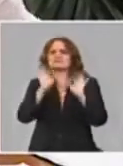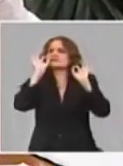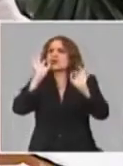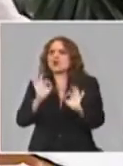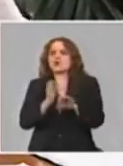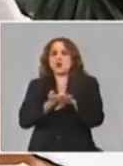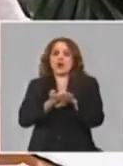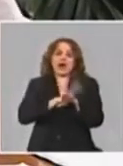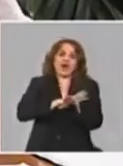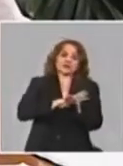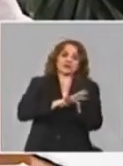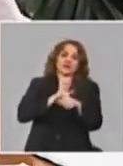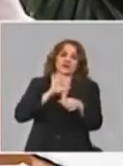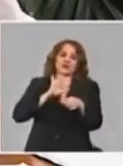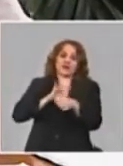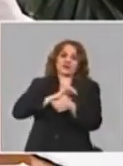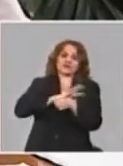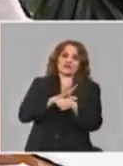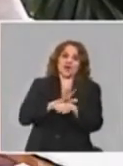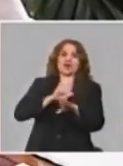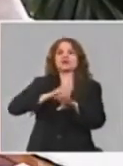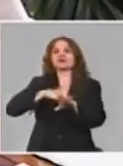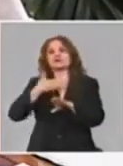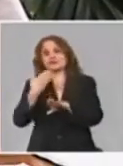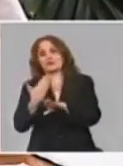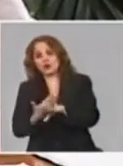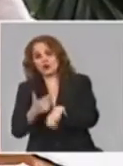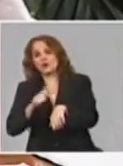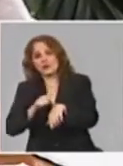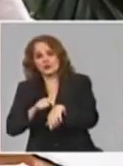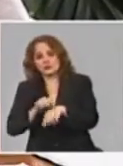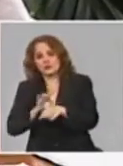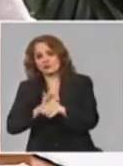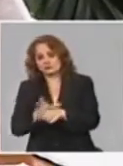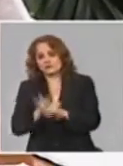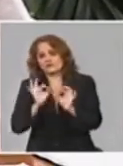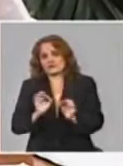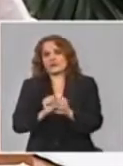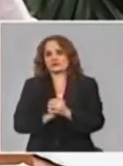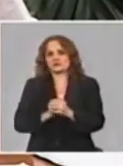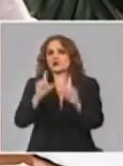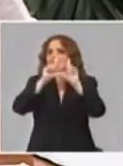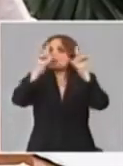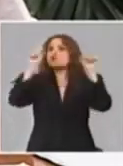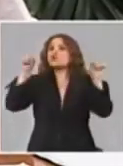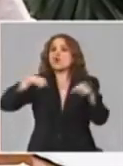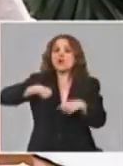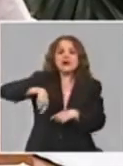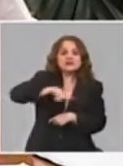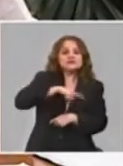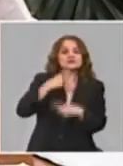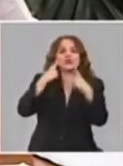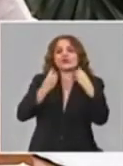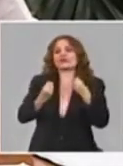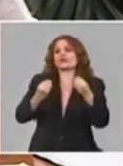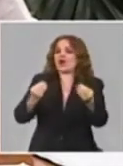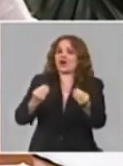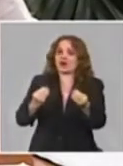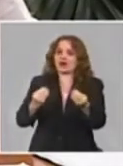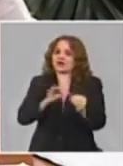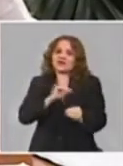y eso para la ciencia en Cuba también tiene un reflejo. Pero en tanto se haya trabajado